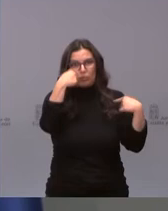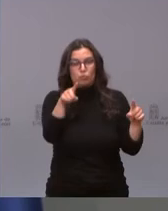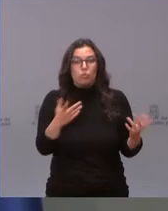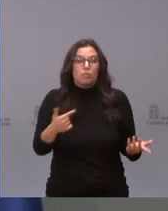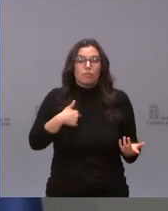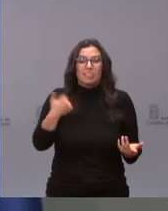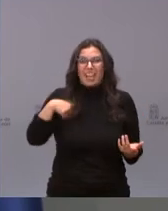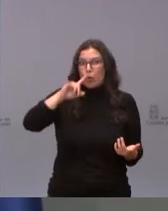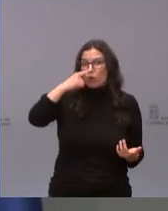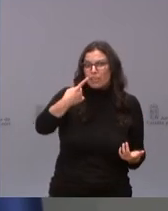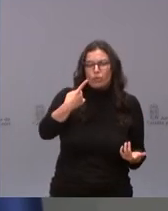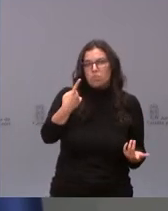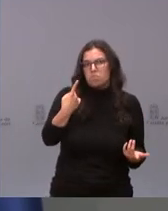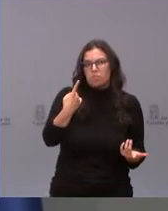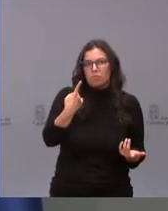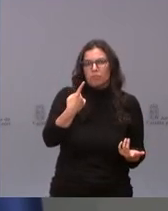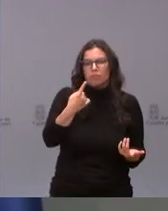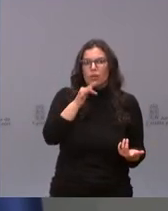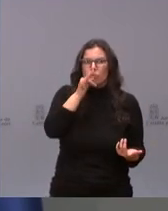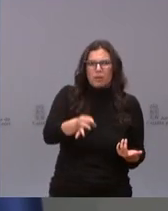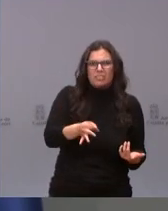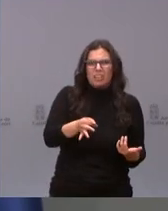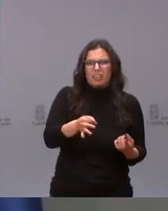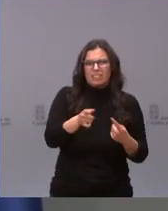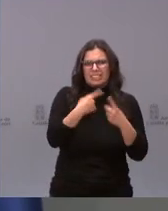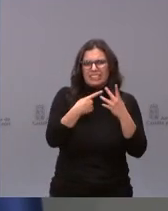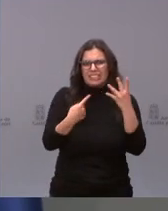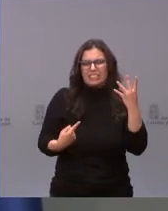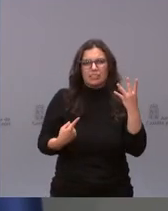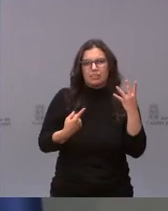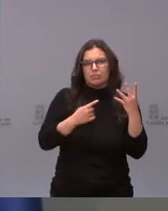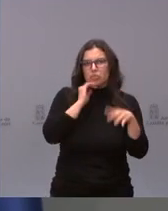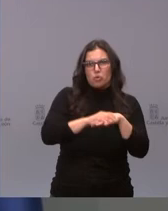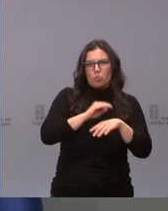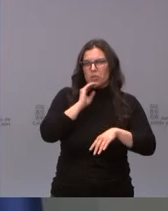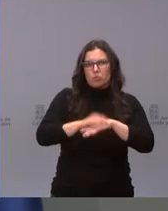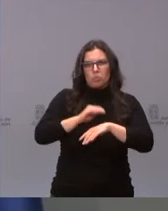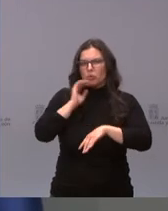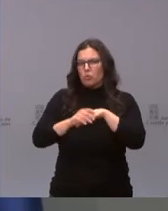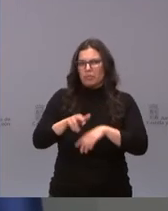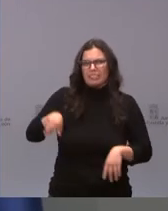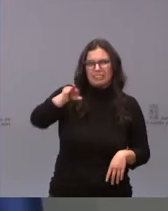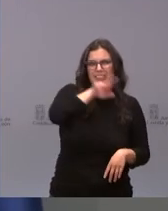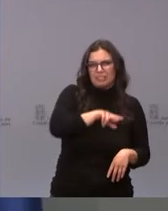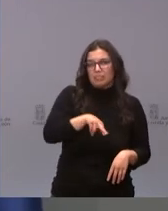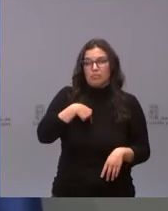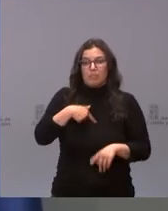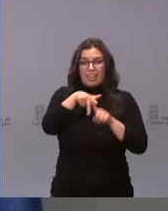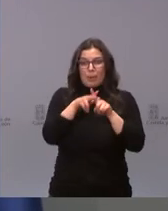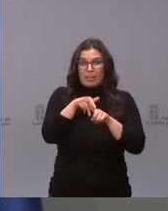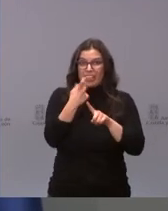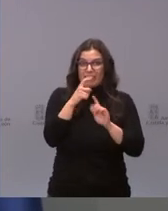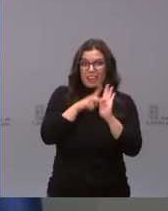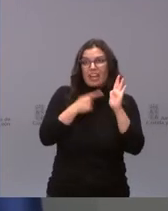que después de un año se hayan incumplido una vez más reiteradas promesas de darnos una herramienta normativa que ahora se dice